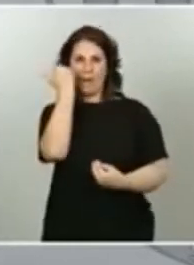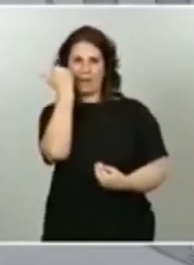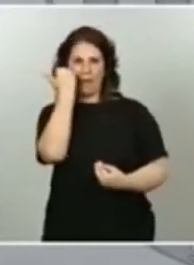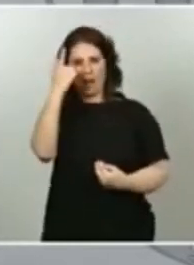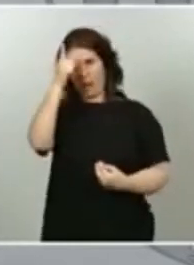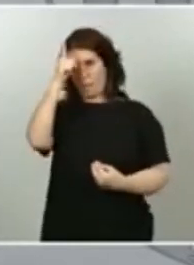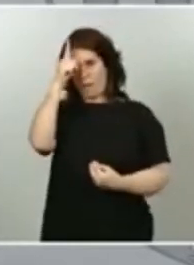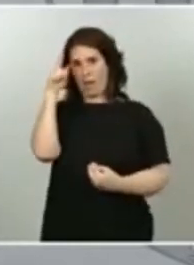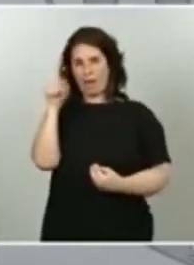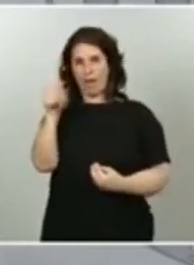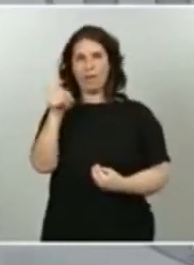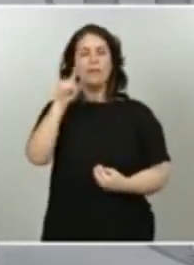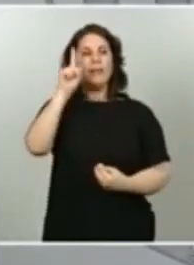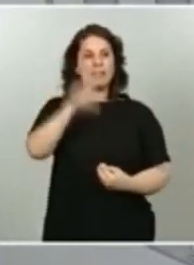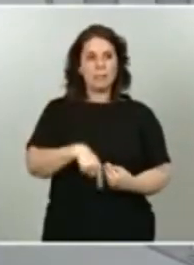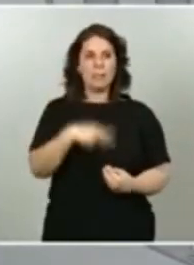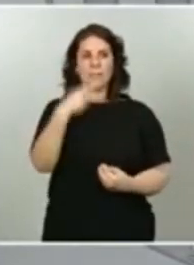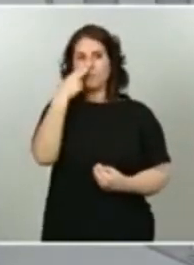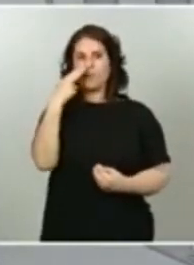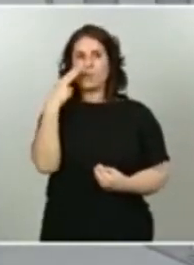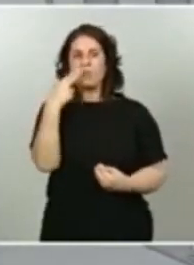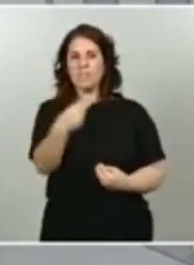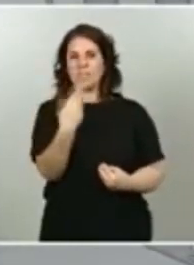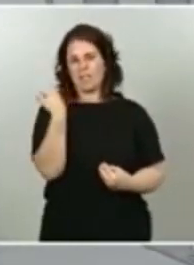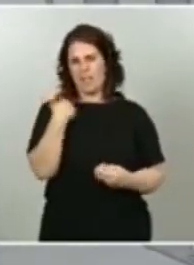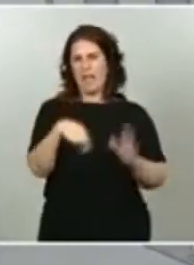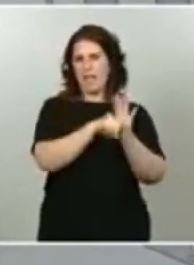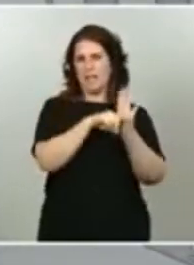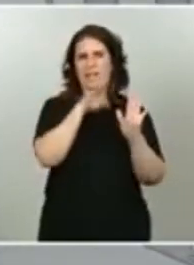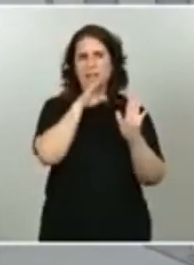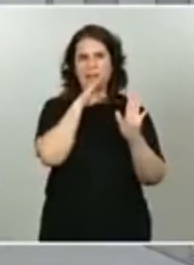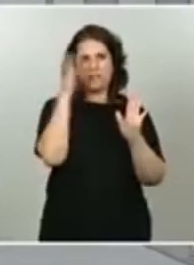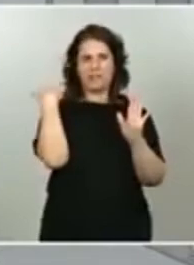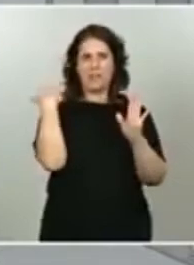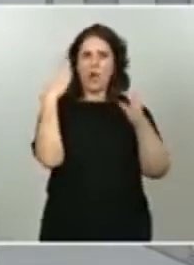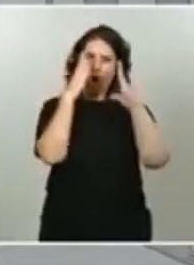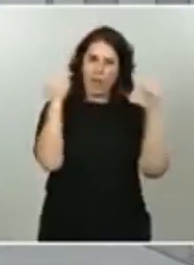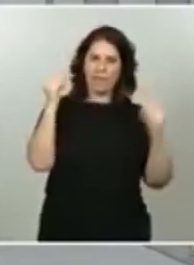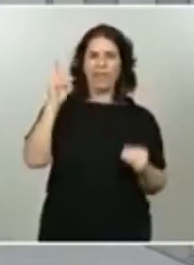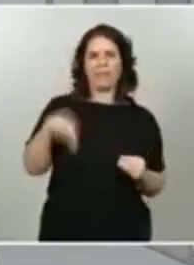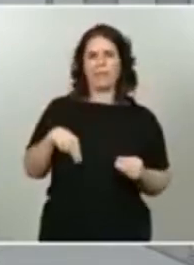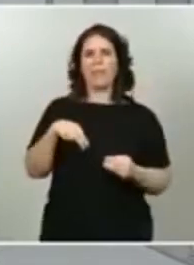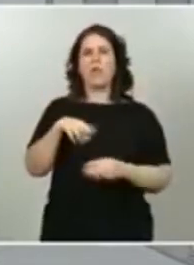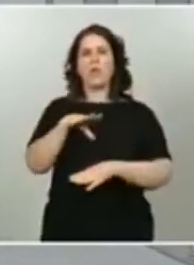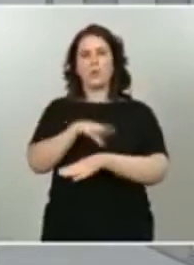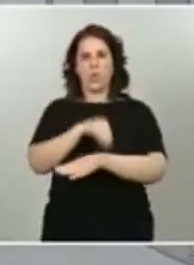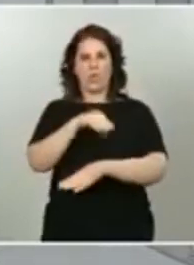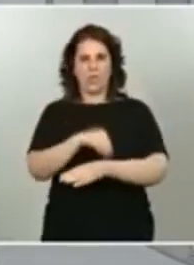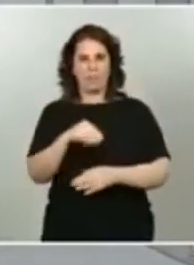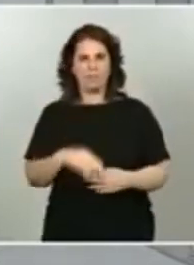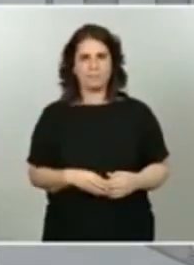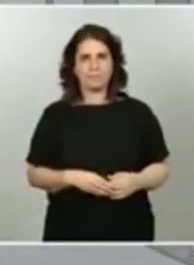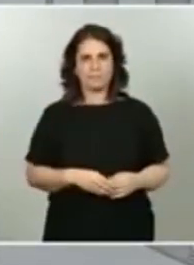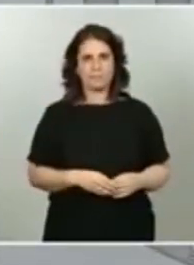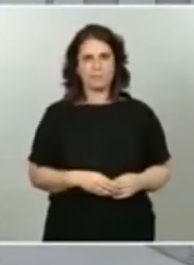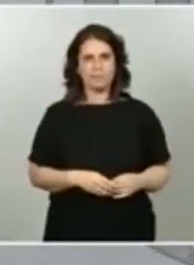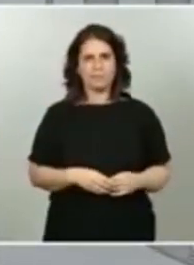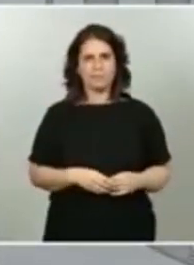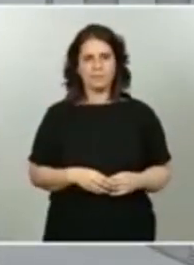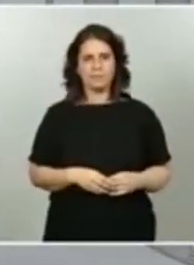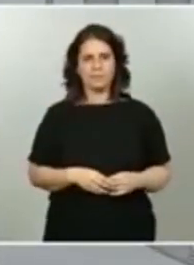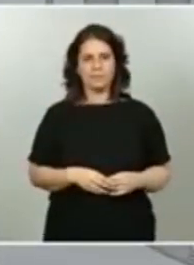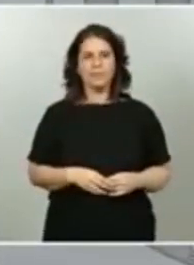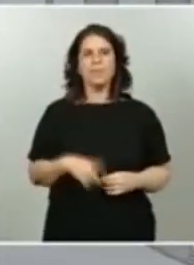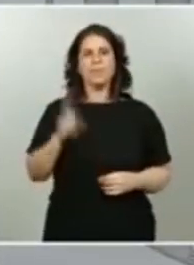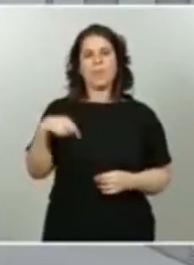además de las visitas que tenía programadas con Holanda y con Suecia. También les puedo informar que en esta semana